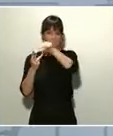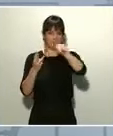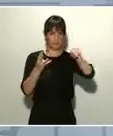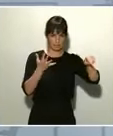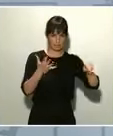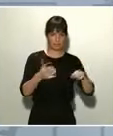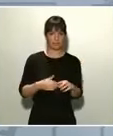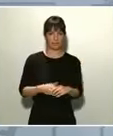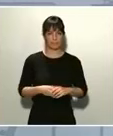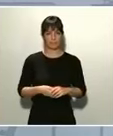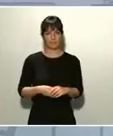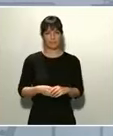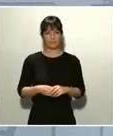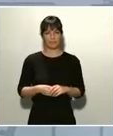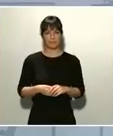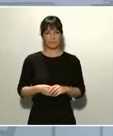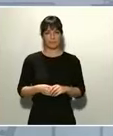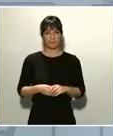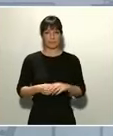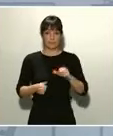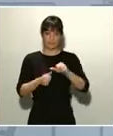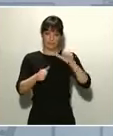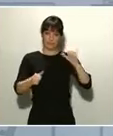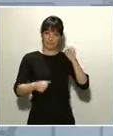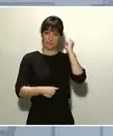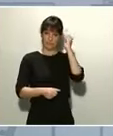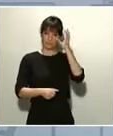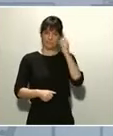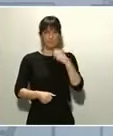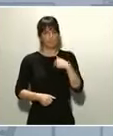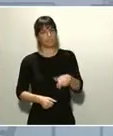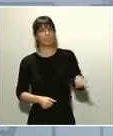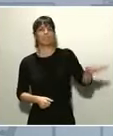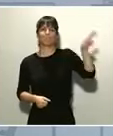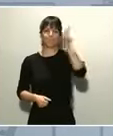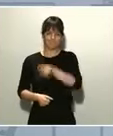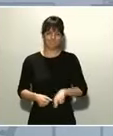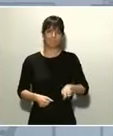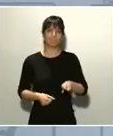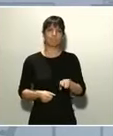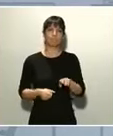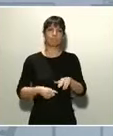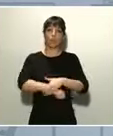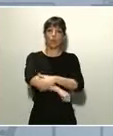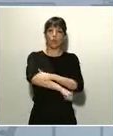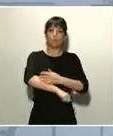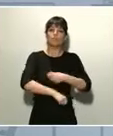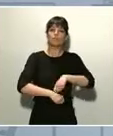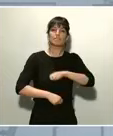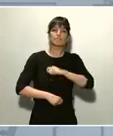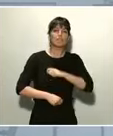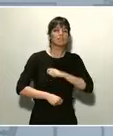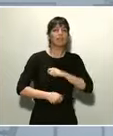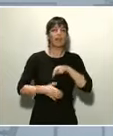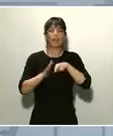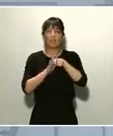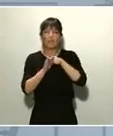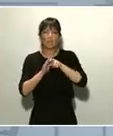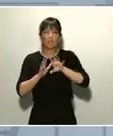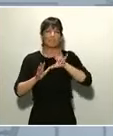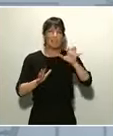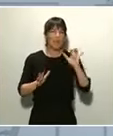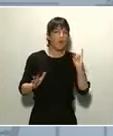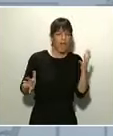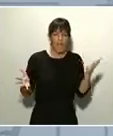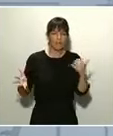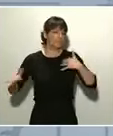En varias comparecencias anteriores he insistido en que el Gobierno de España movilizaría todos los recursos del Estado en esta emergencia. Lo